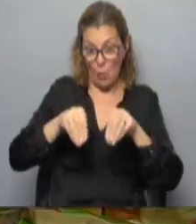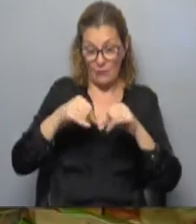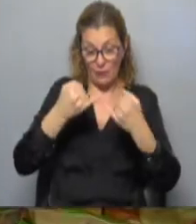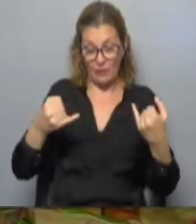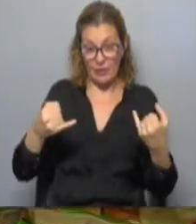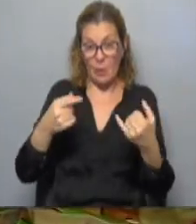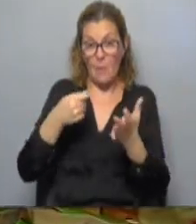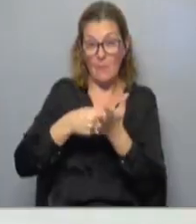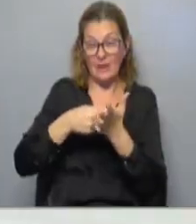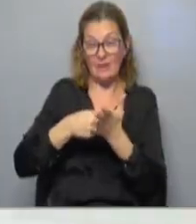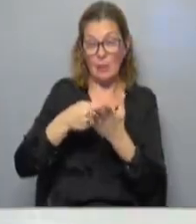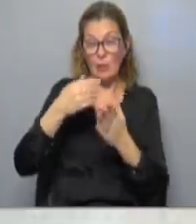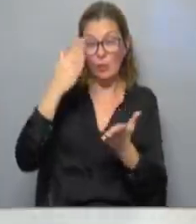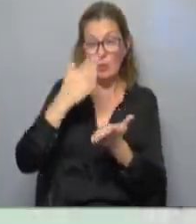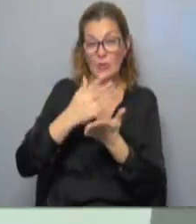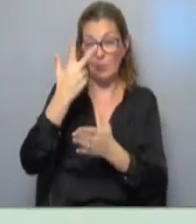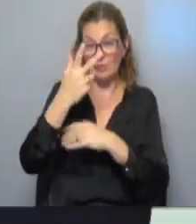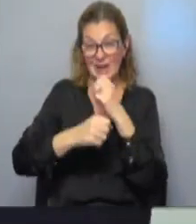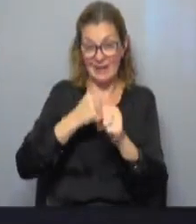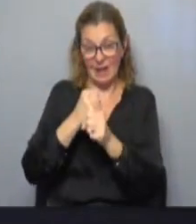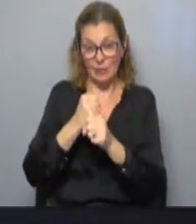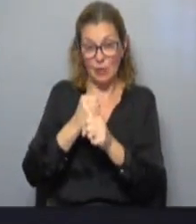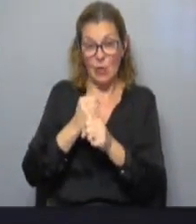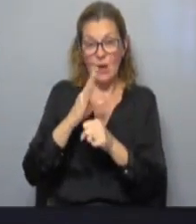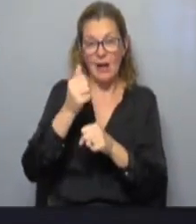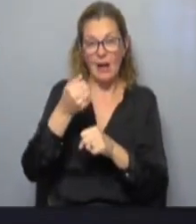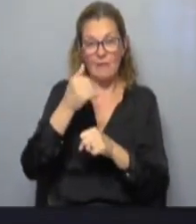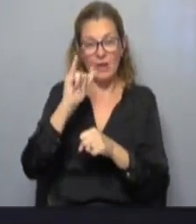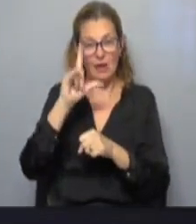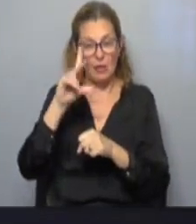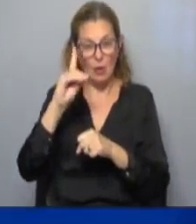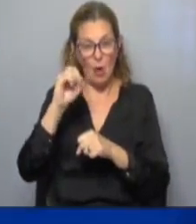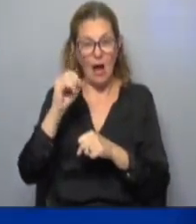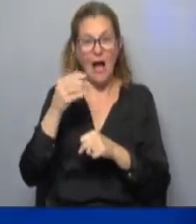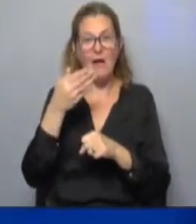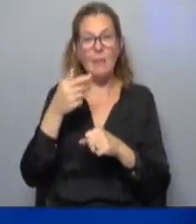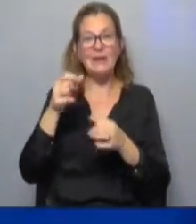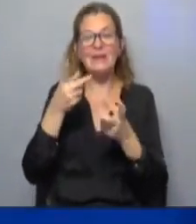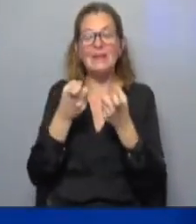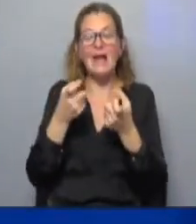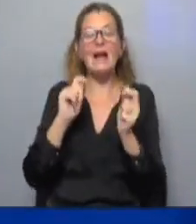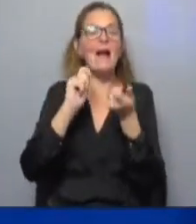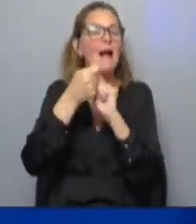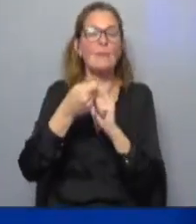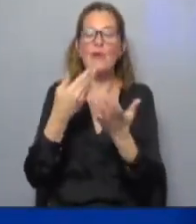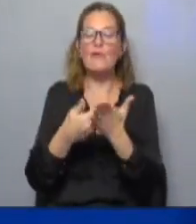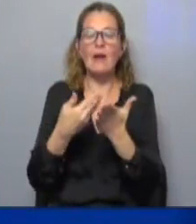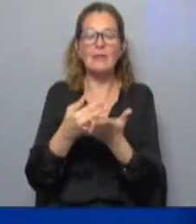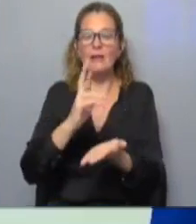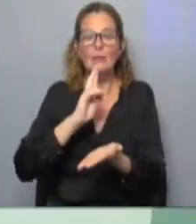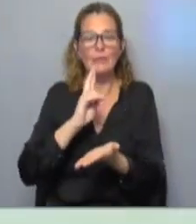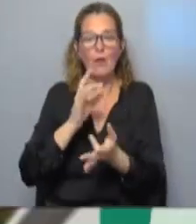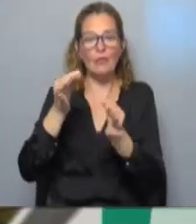duplicaron su precio en los últimos 3 años. Cabildo Abierto reclama cambios en el Ministerio del Interior ante falta de resultados en seguridad